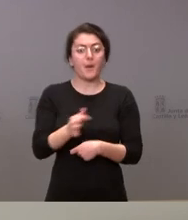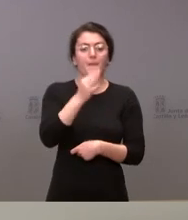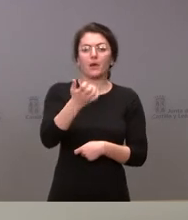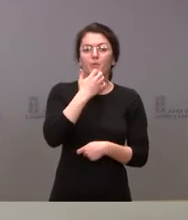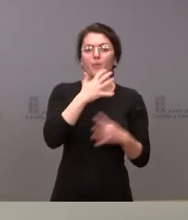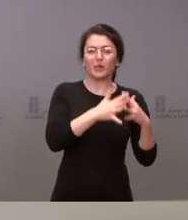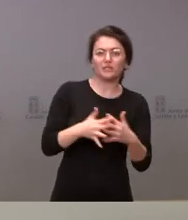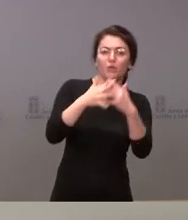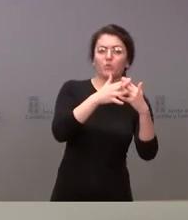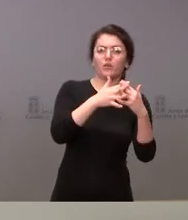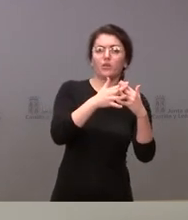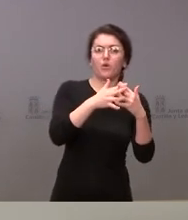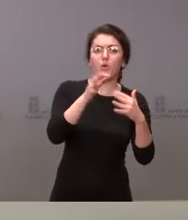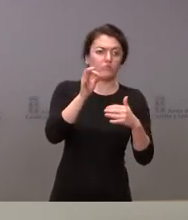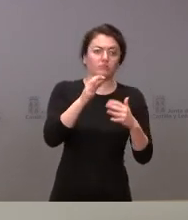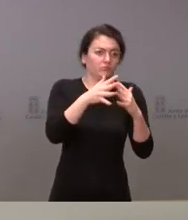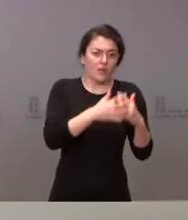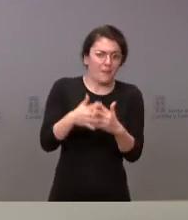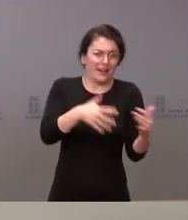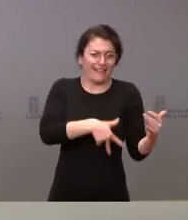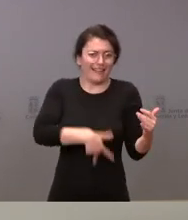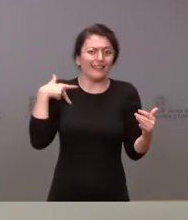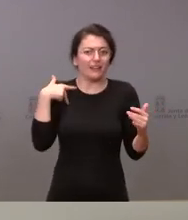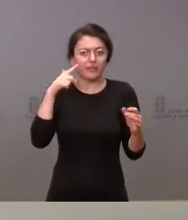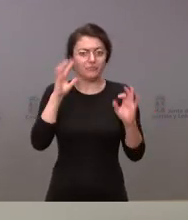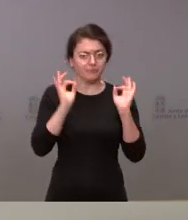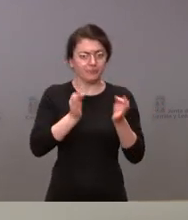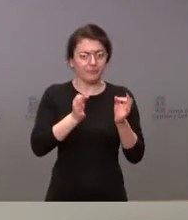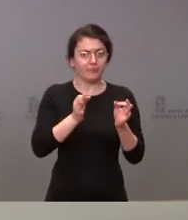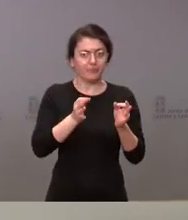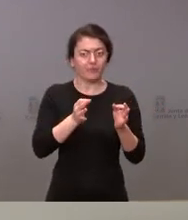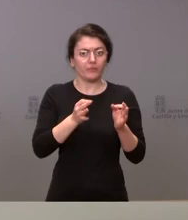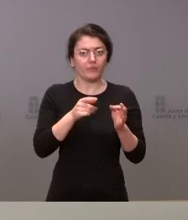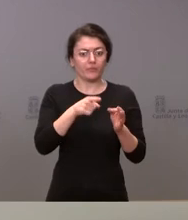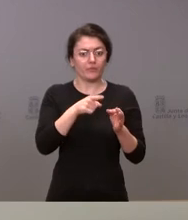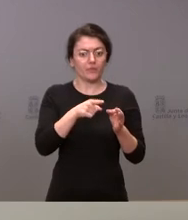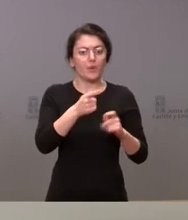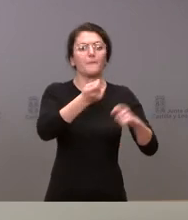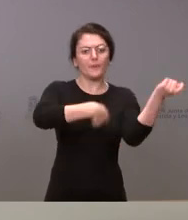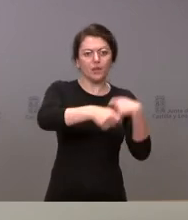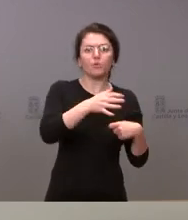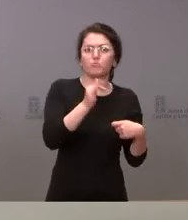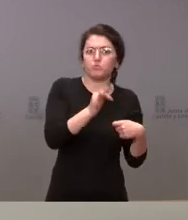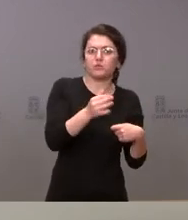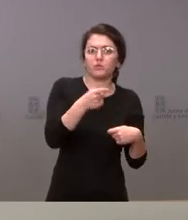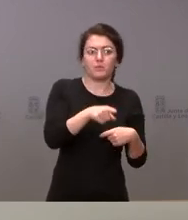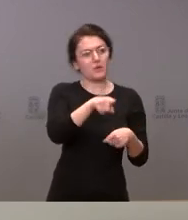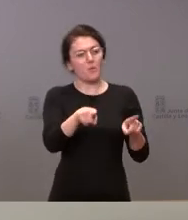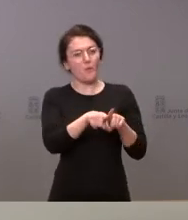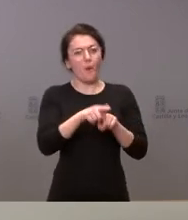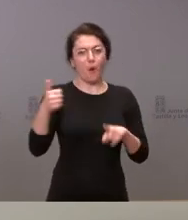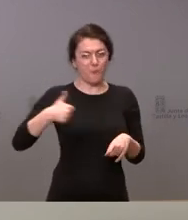Unidos y el mercado americano en general también lo es y ahí tenemos unas oportunidades culturales muy importantes